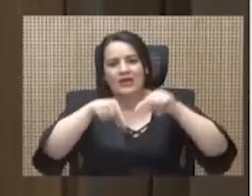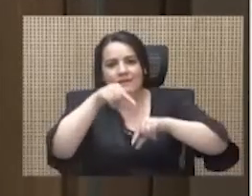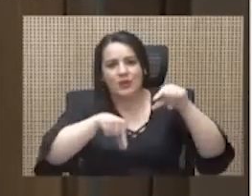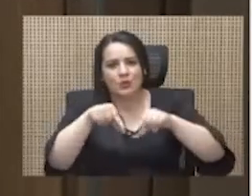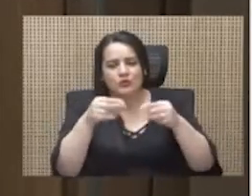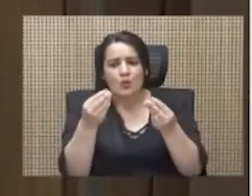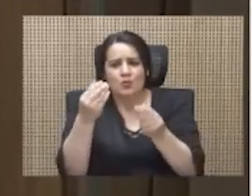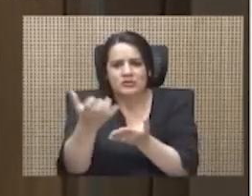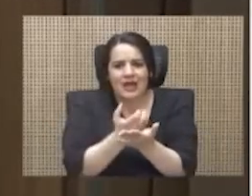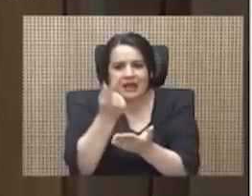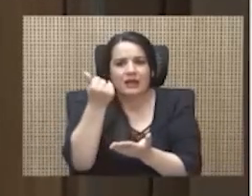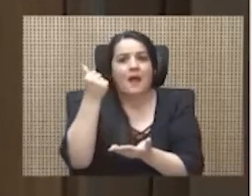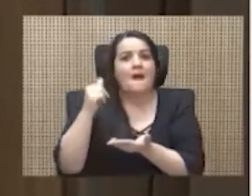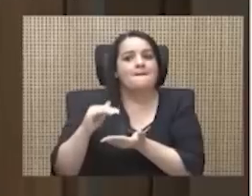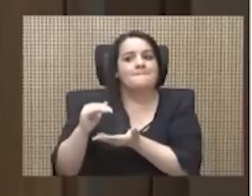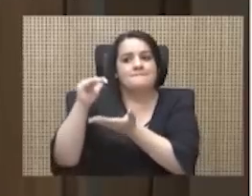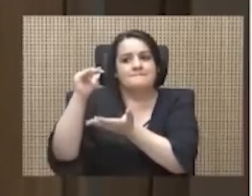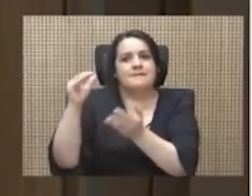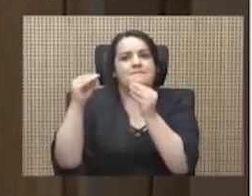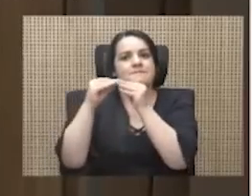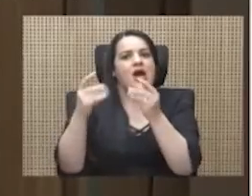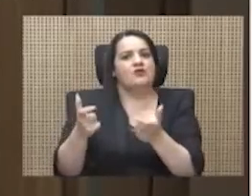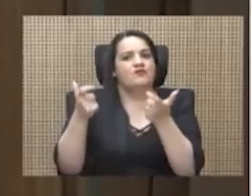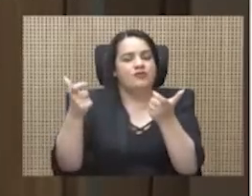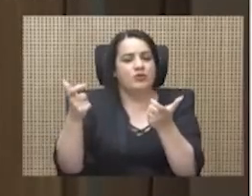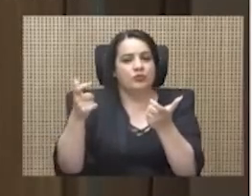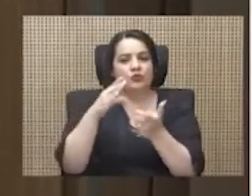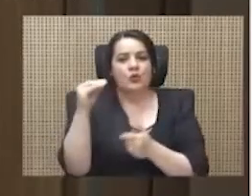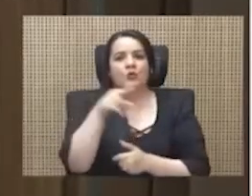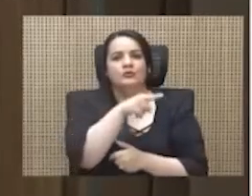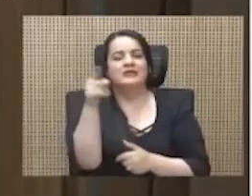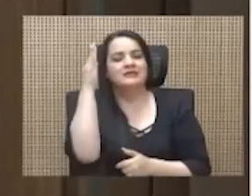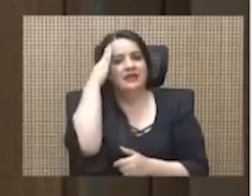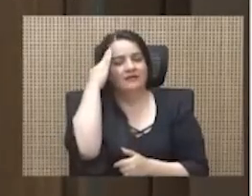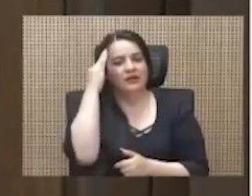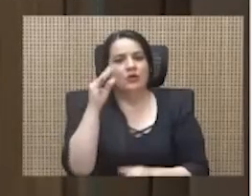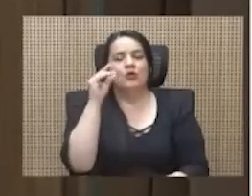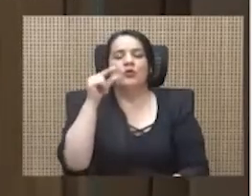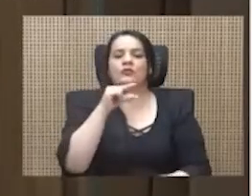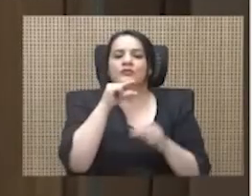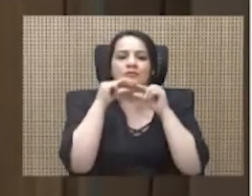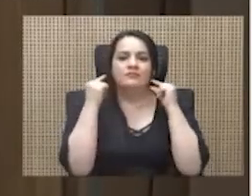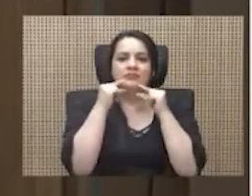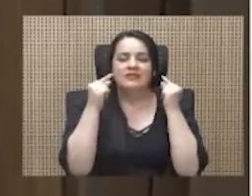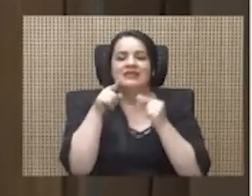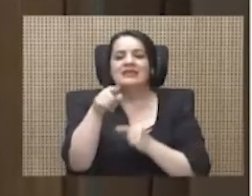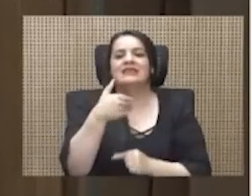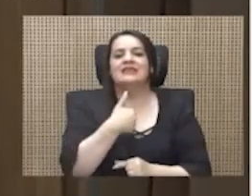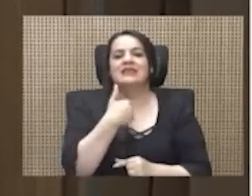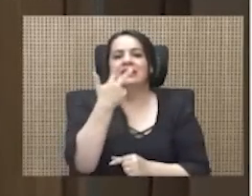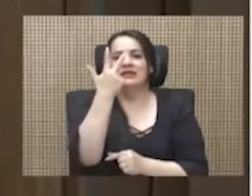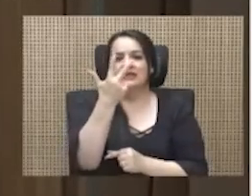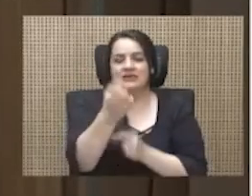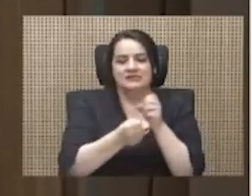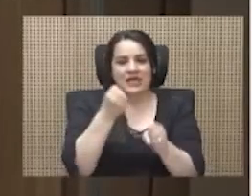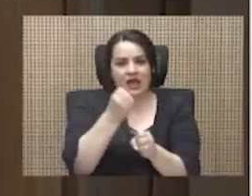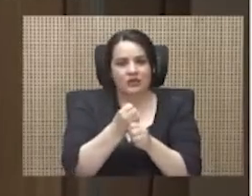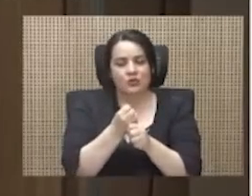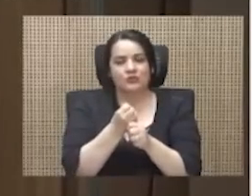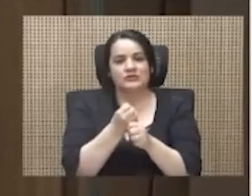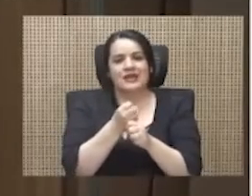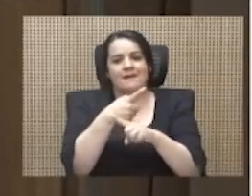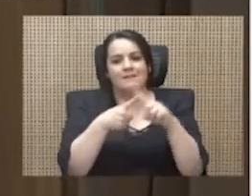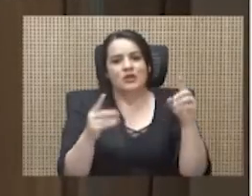les queda más que aceptar resignados que Rodrigo Chávez será nuestro presidente por tres años y medio más. Pero tienen que impedir a toda